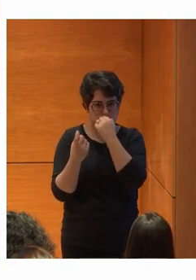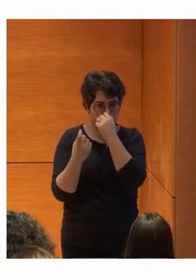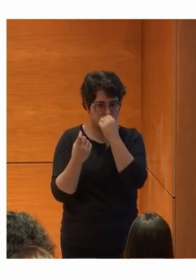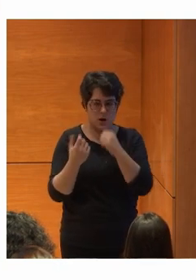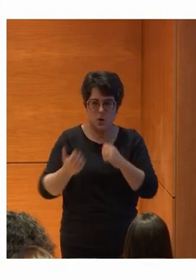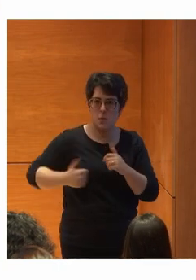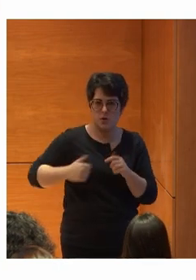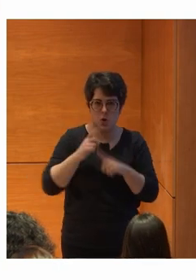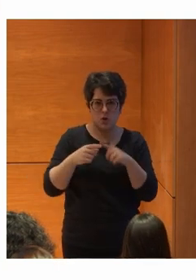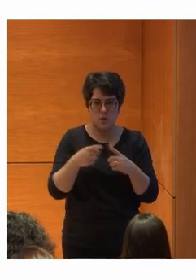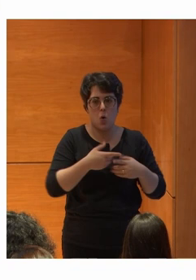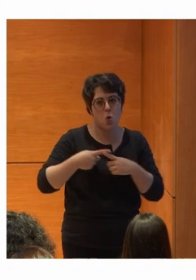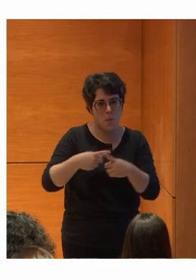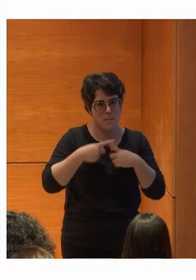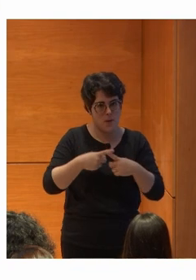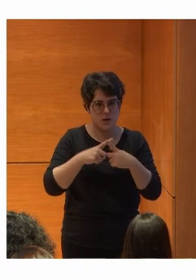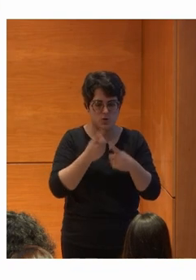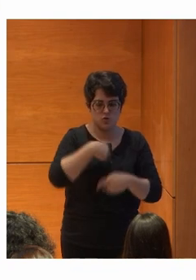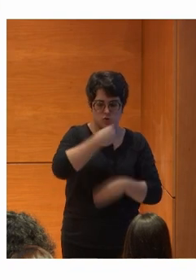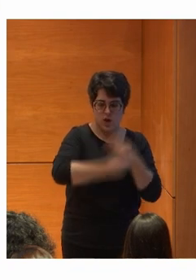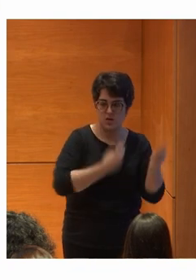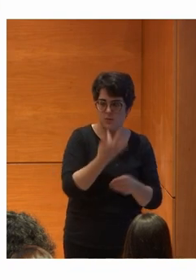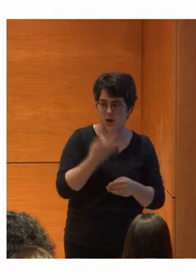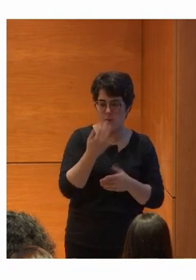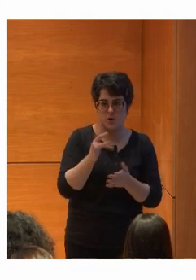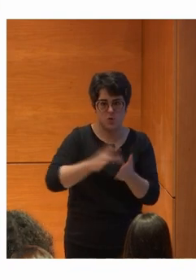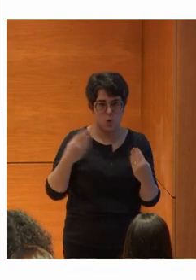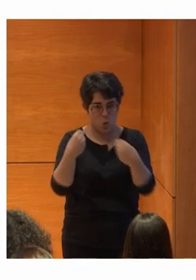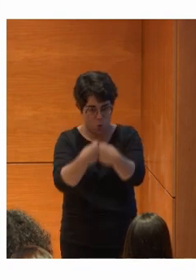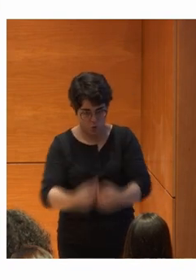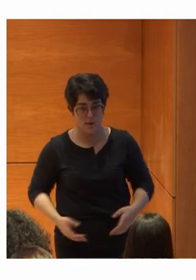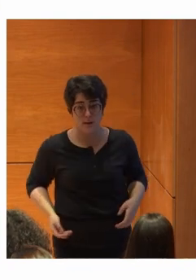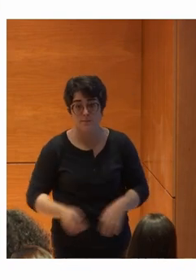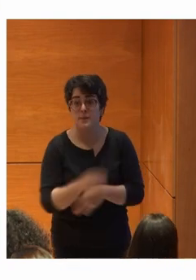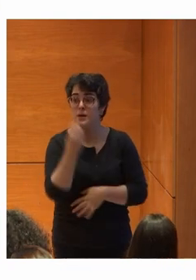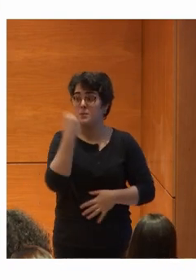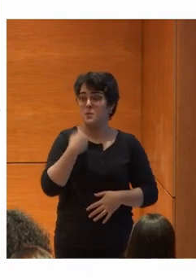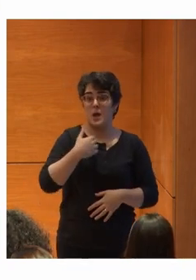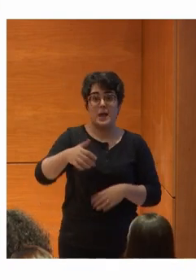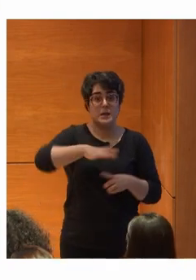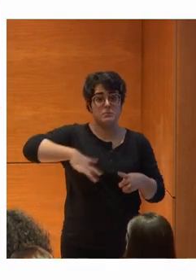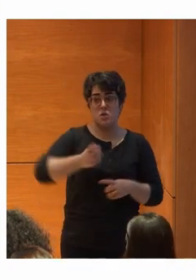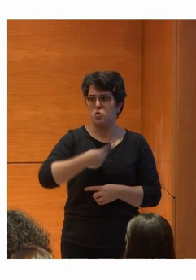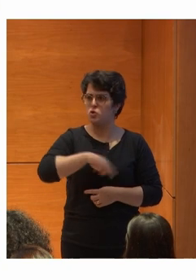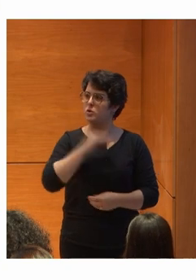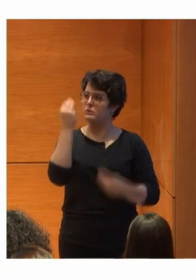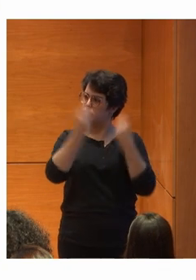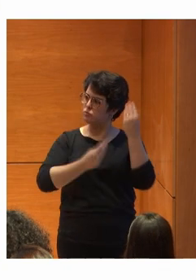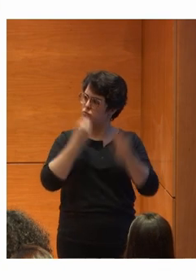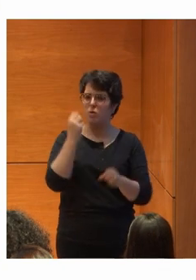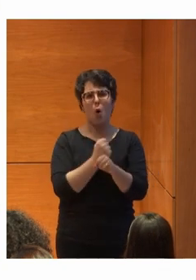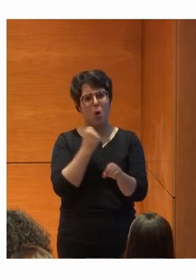espacios Para compartir Lo que hacemos Y a lo que podemos Llegar juntas Y este no deja De ser un espacio En el que reflexionar Y trabajar